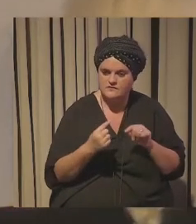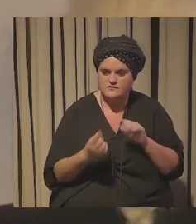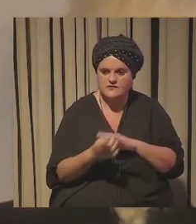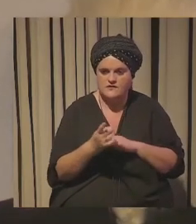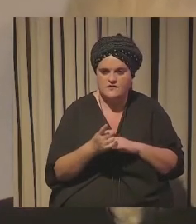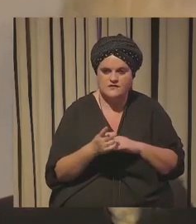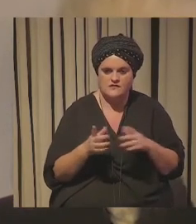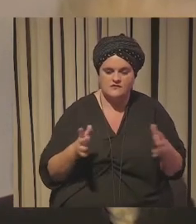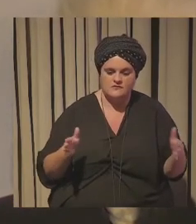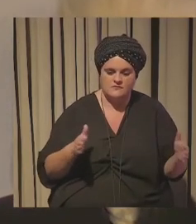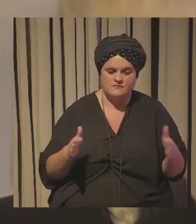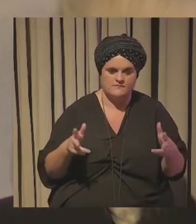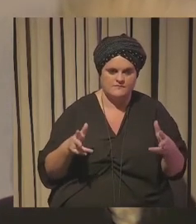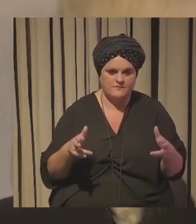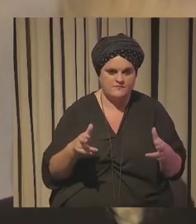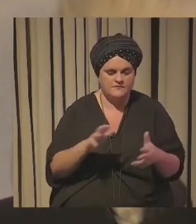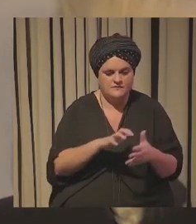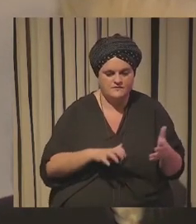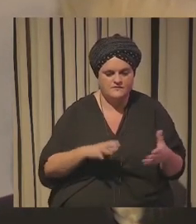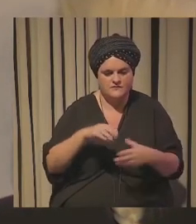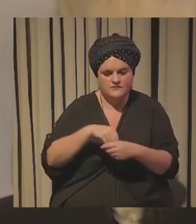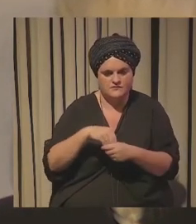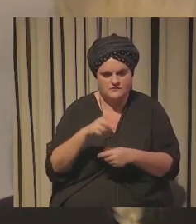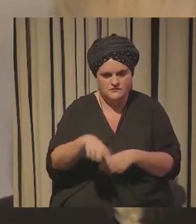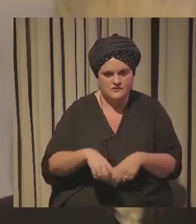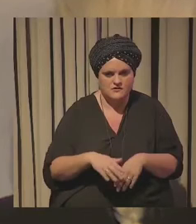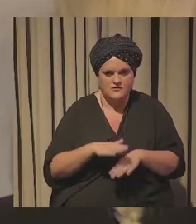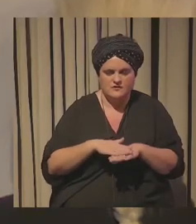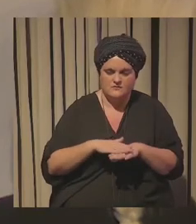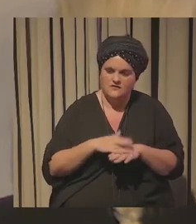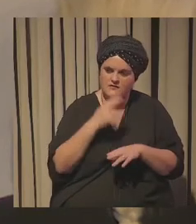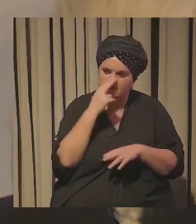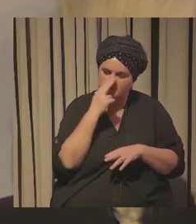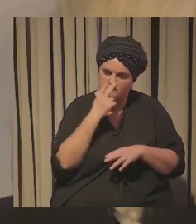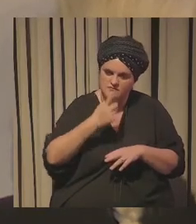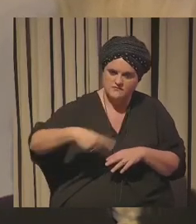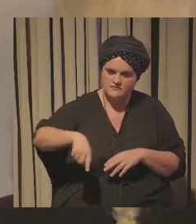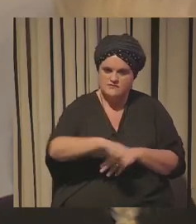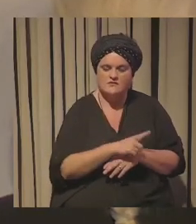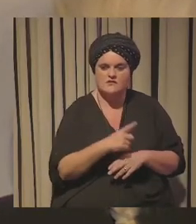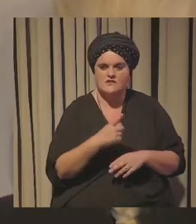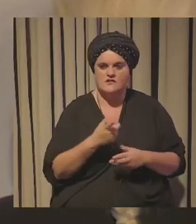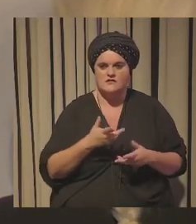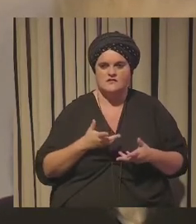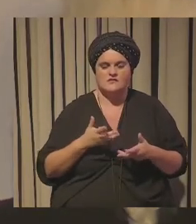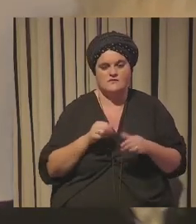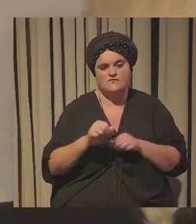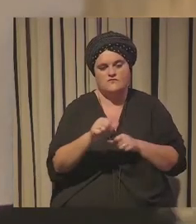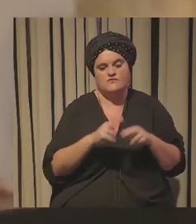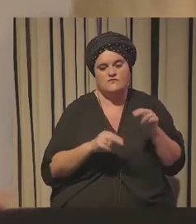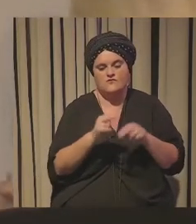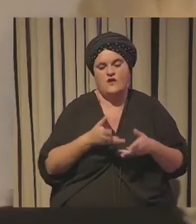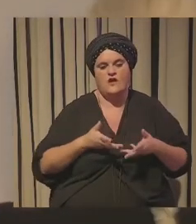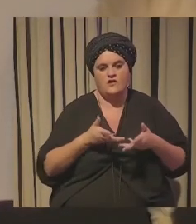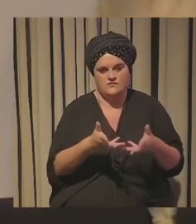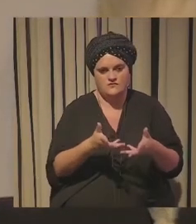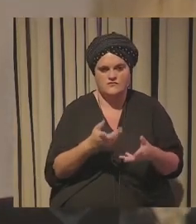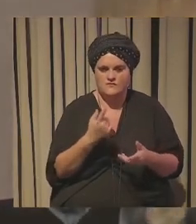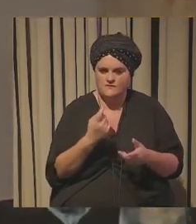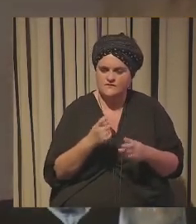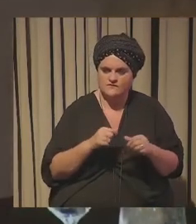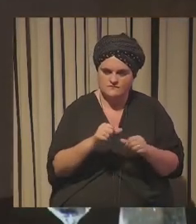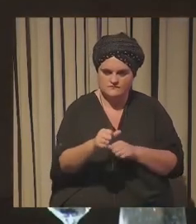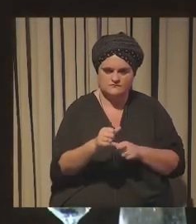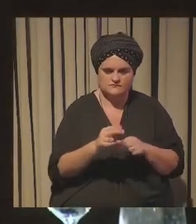generar informes y contenidos que puedan interesar y que sobre todo también nos ayuden a construir ese futuro que todavía está por construir y de eso también se ha